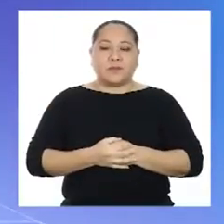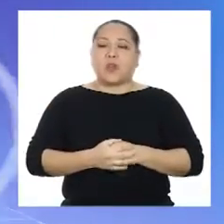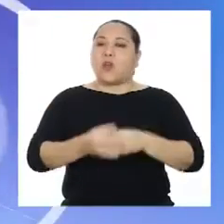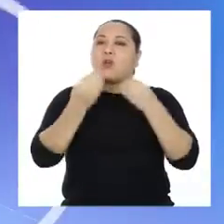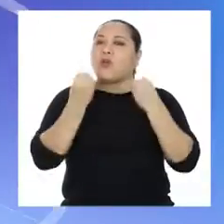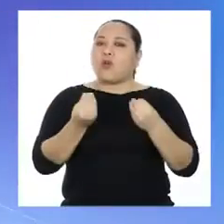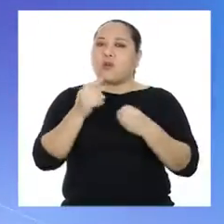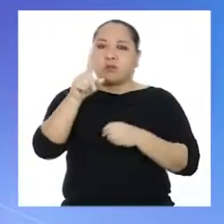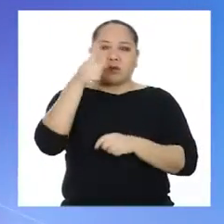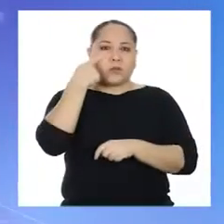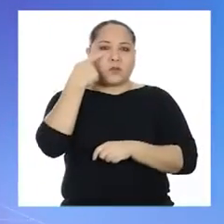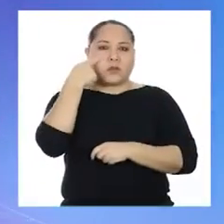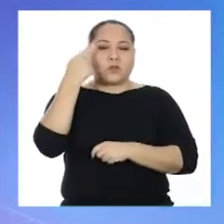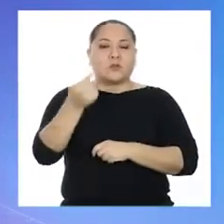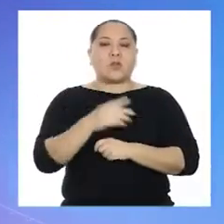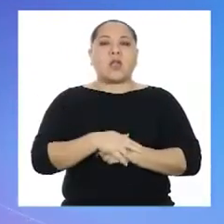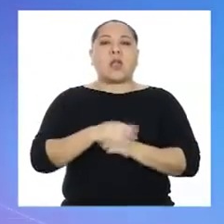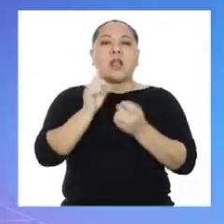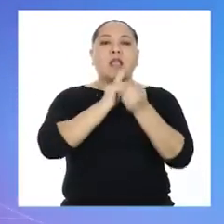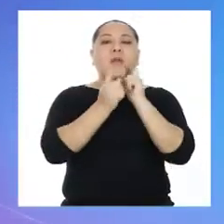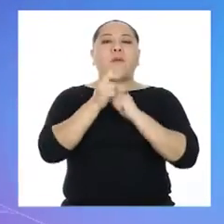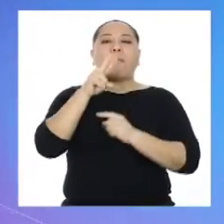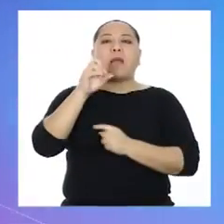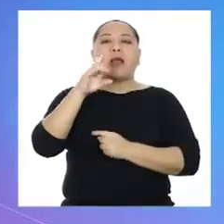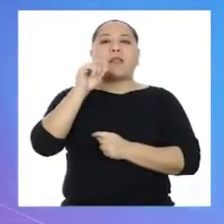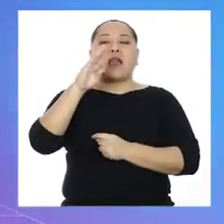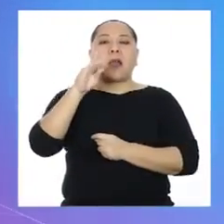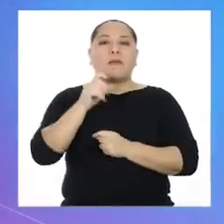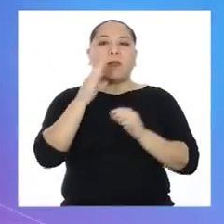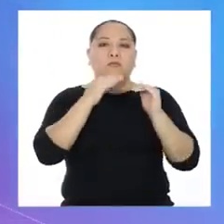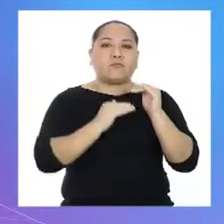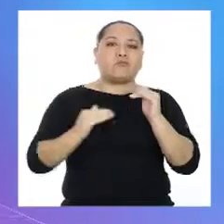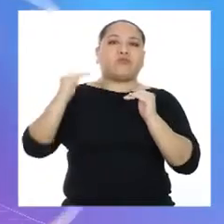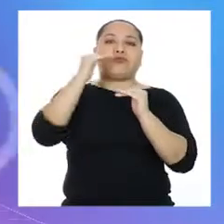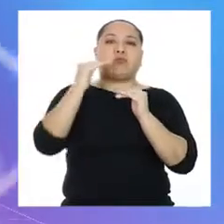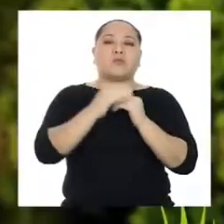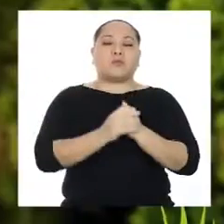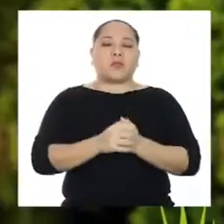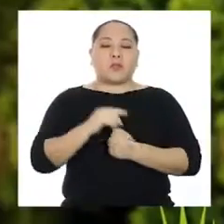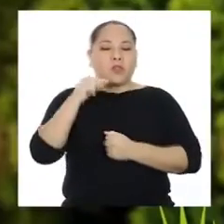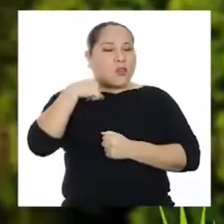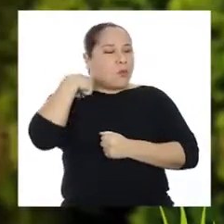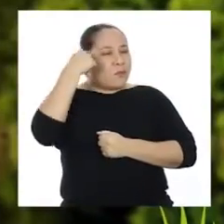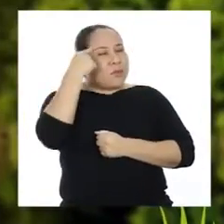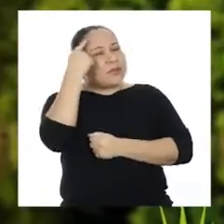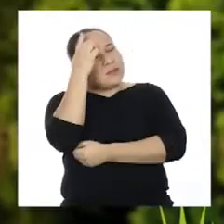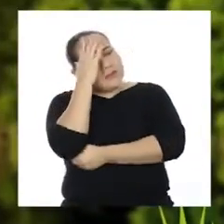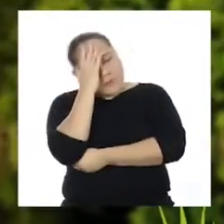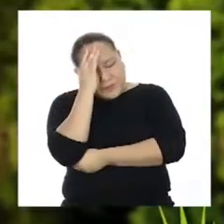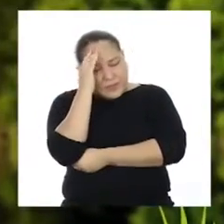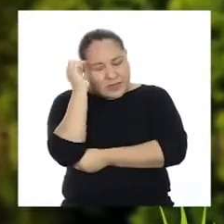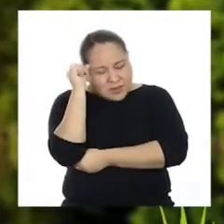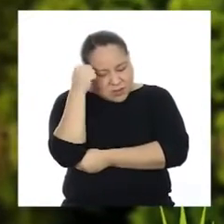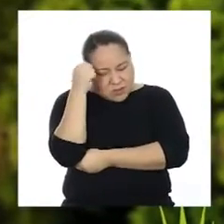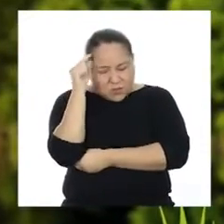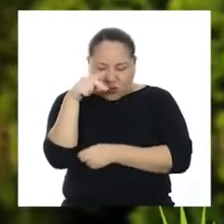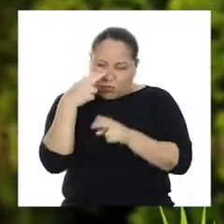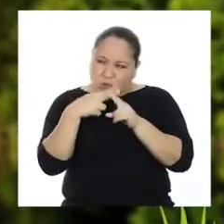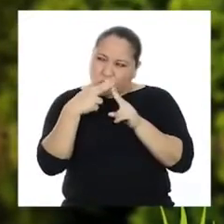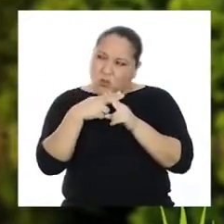siguiente. ¿Cómo se le conoce a la variable con mayor preferencia? Yo creo que lo recuerdo.